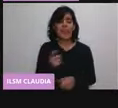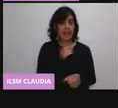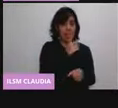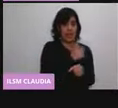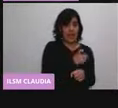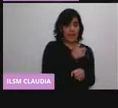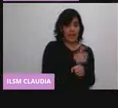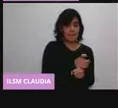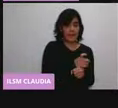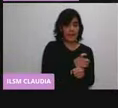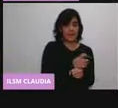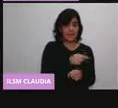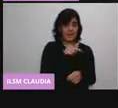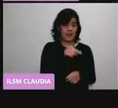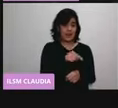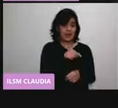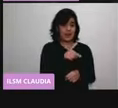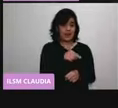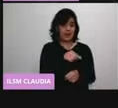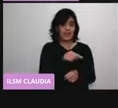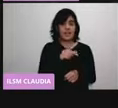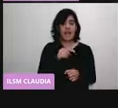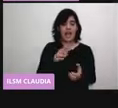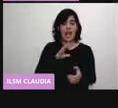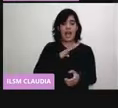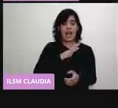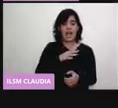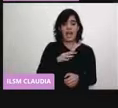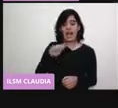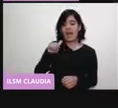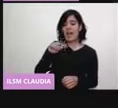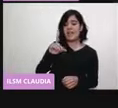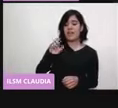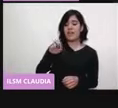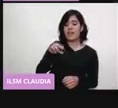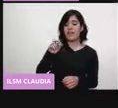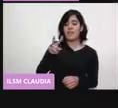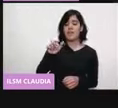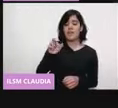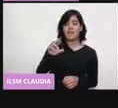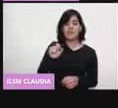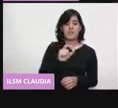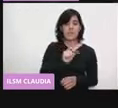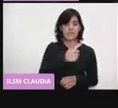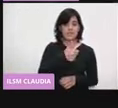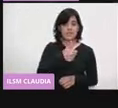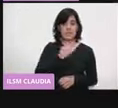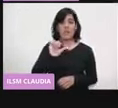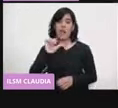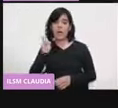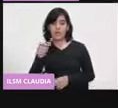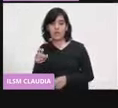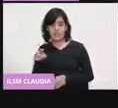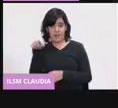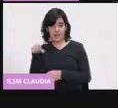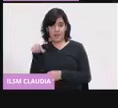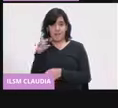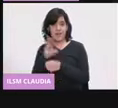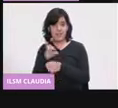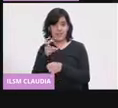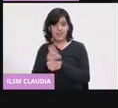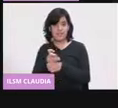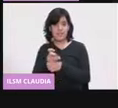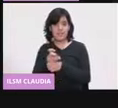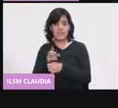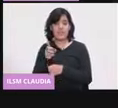es la que tiene el adenovirus 26 y la dosis segunda es la que está, el